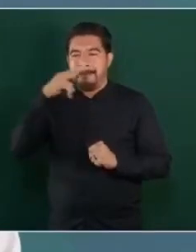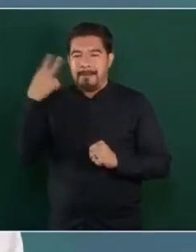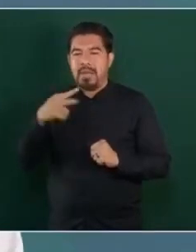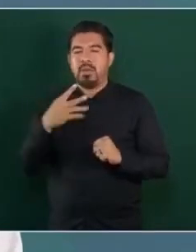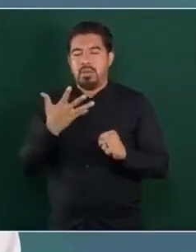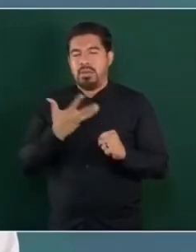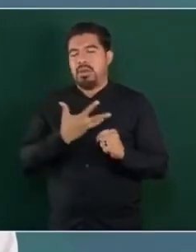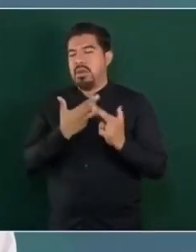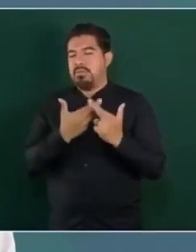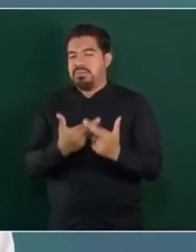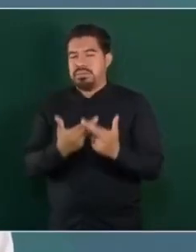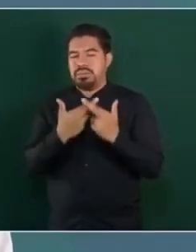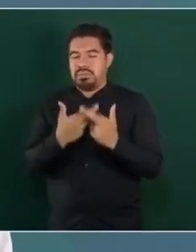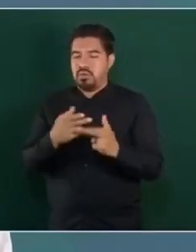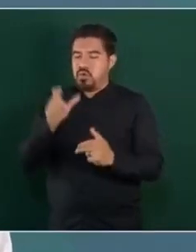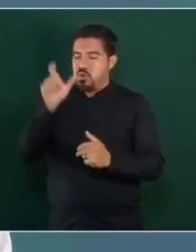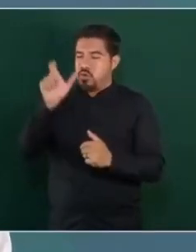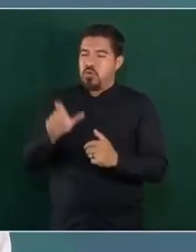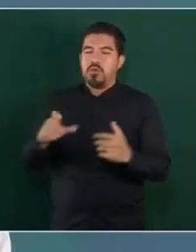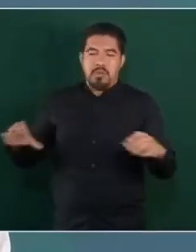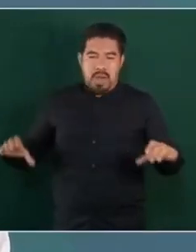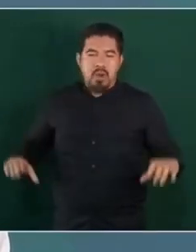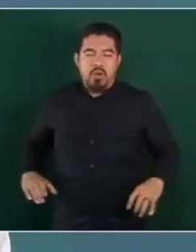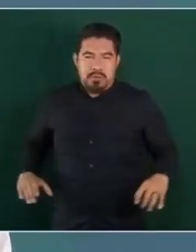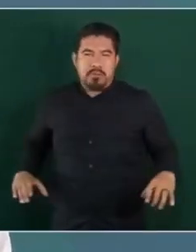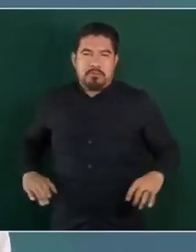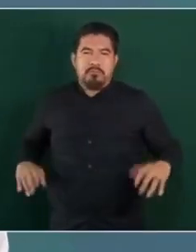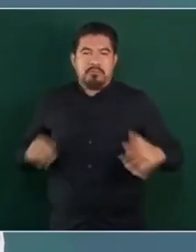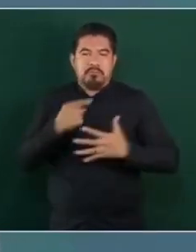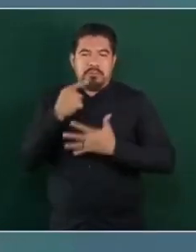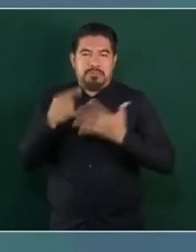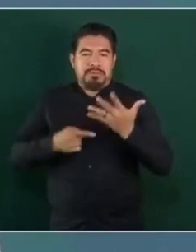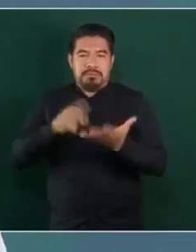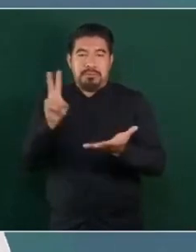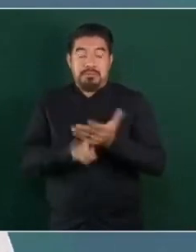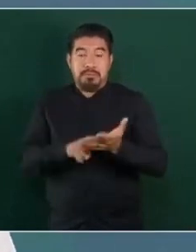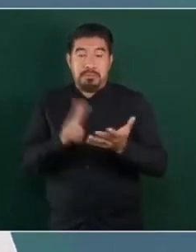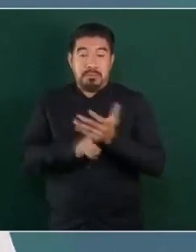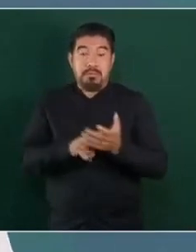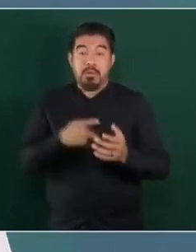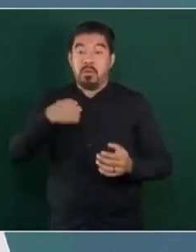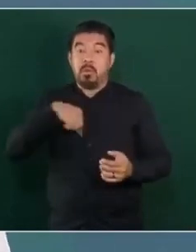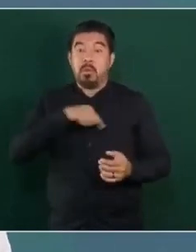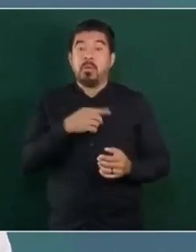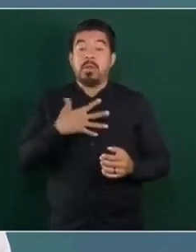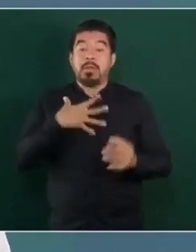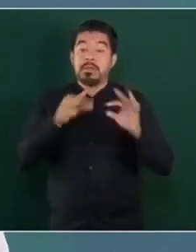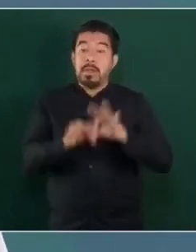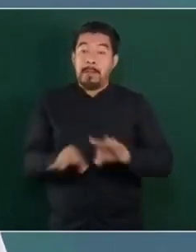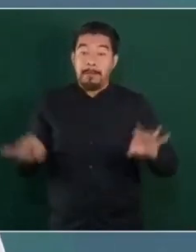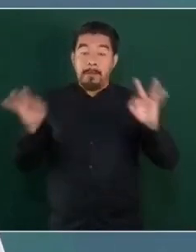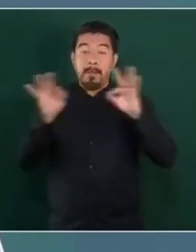se desintegren las familias y es muy importante que